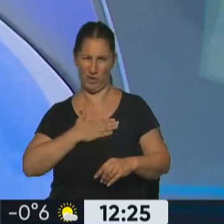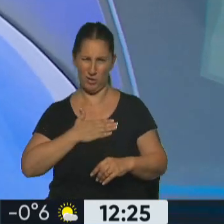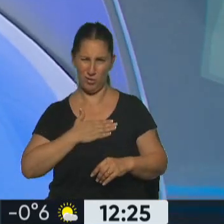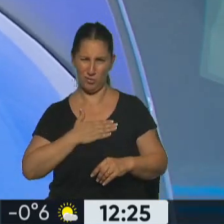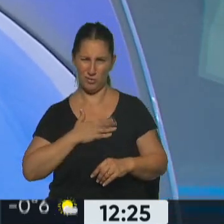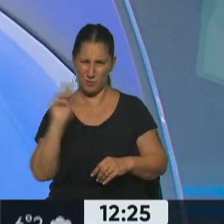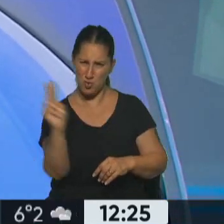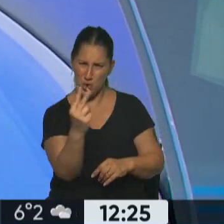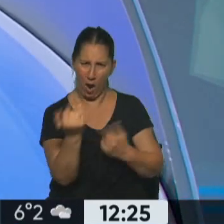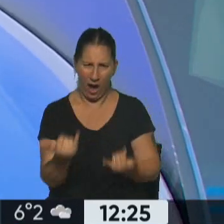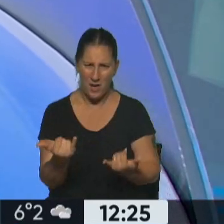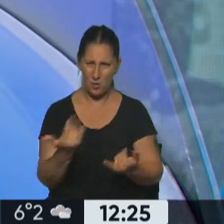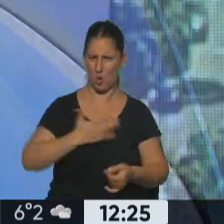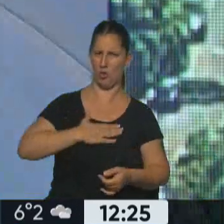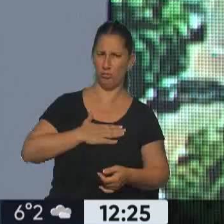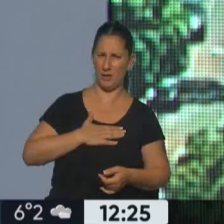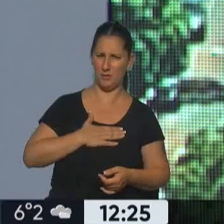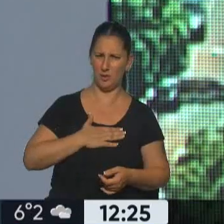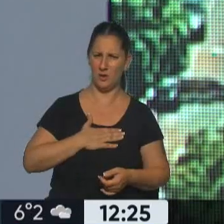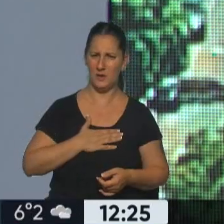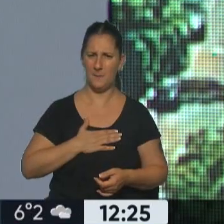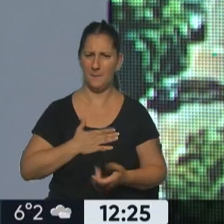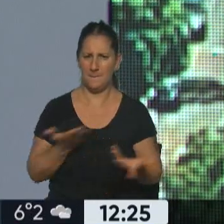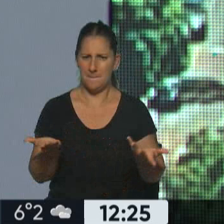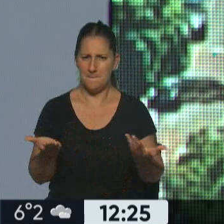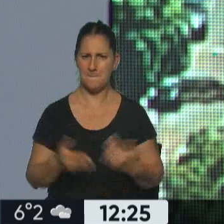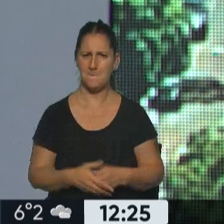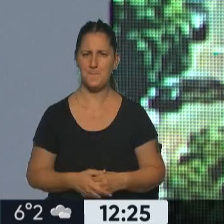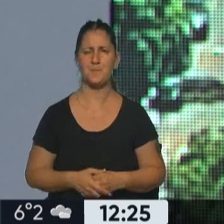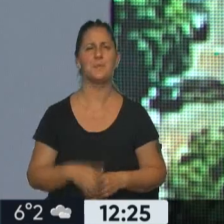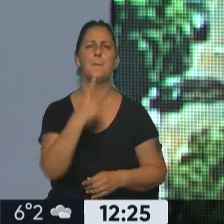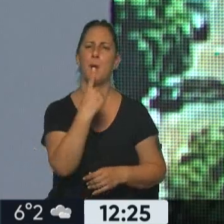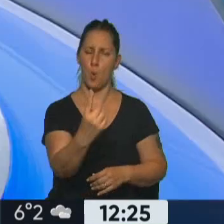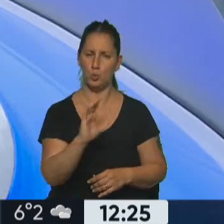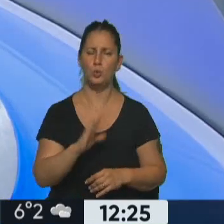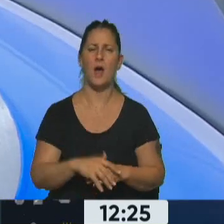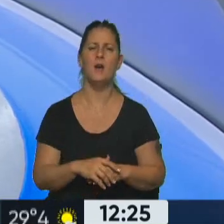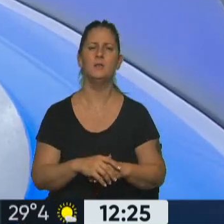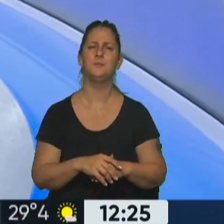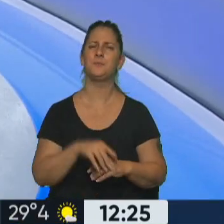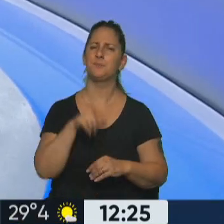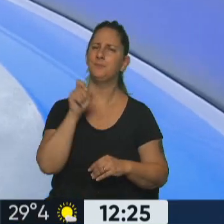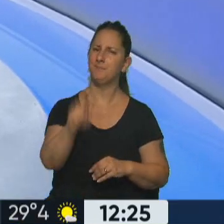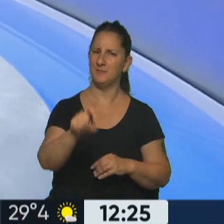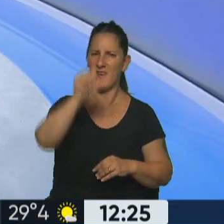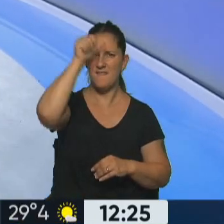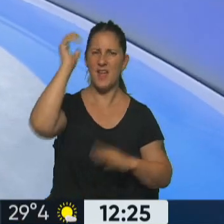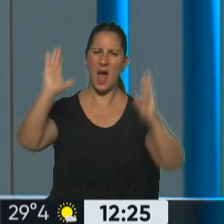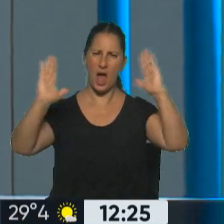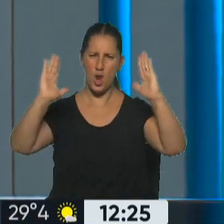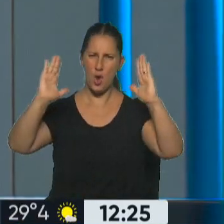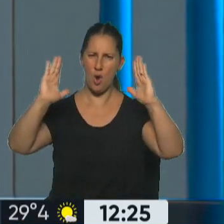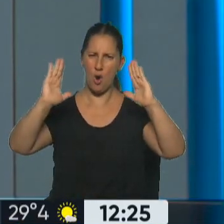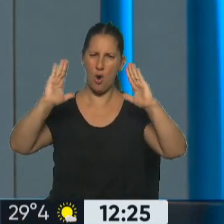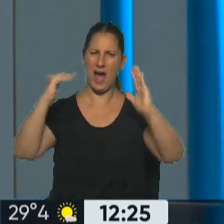Digo, se llamaba Francisco, se llamaba, no sé, el chico de 16, 16 años. Ahora, Axel, ¿uno tiene la sensación o en verano aumenta la cantidad